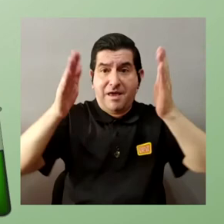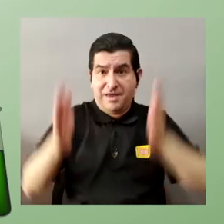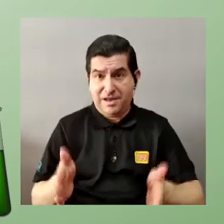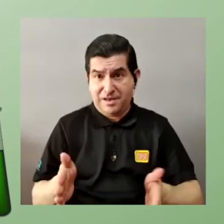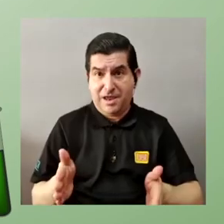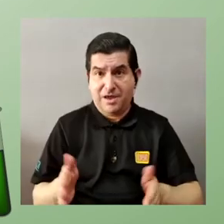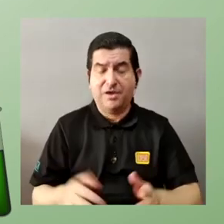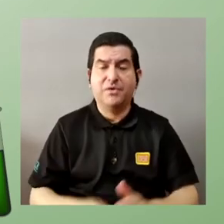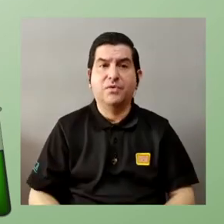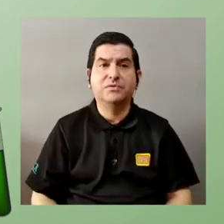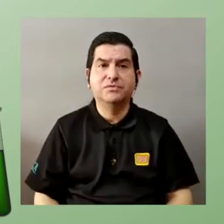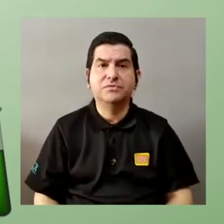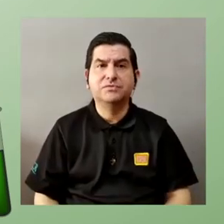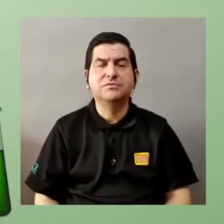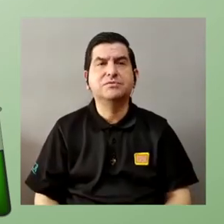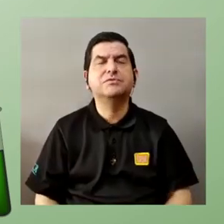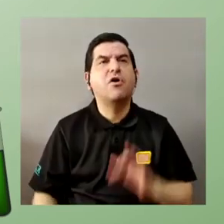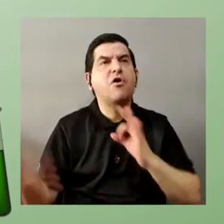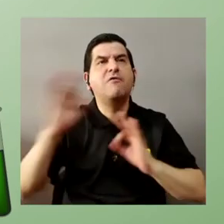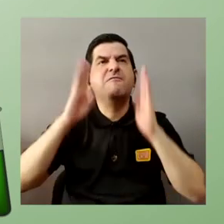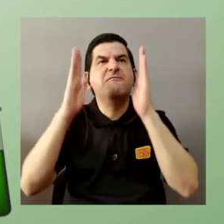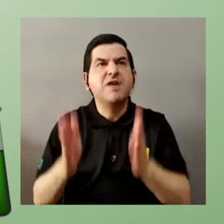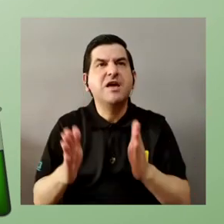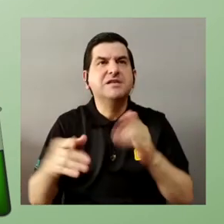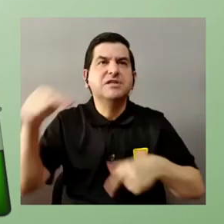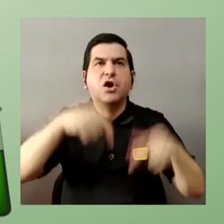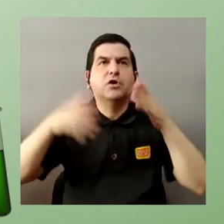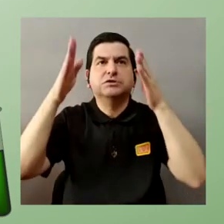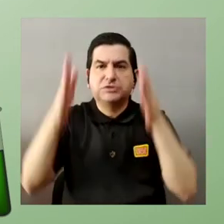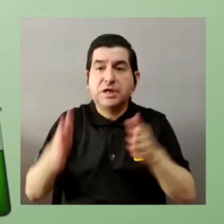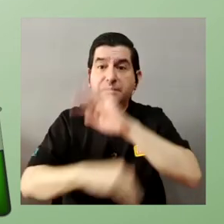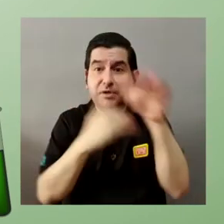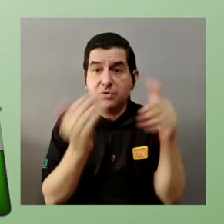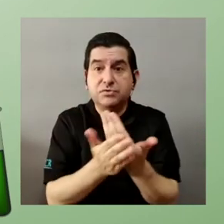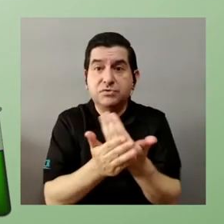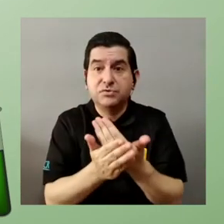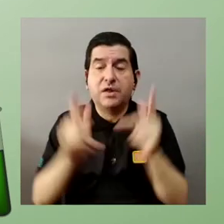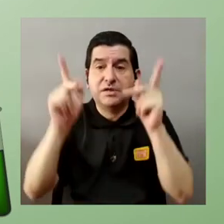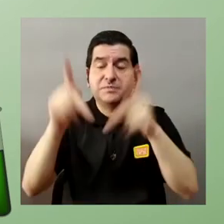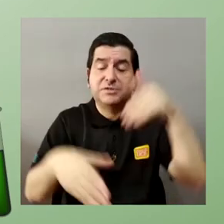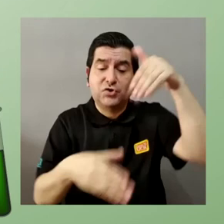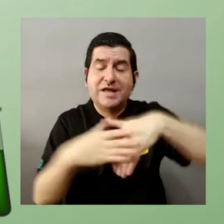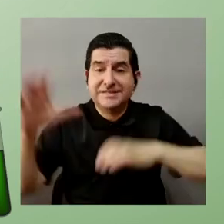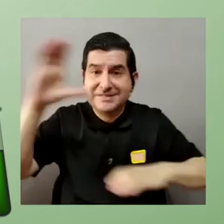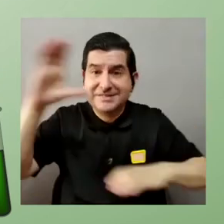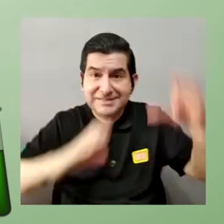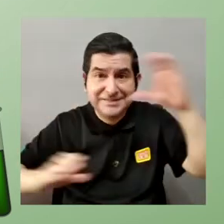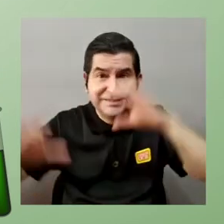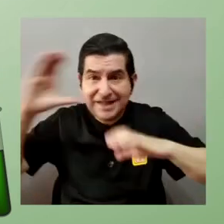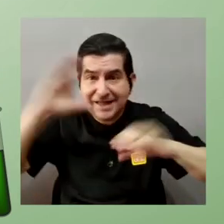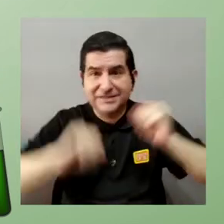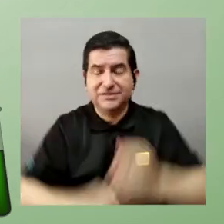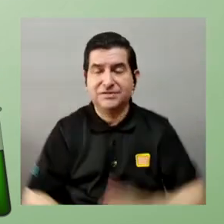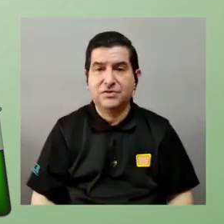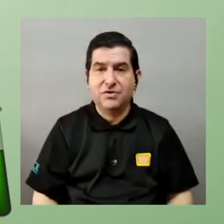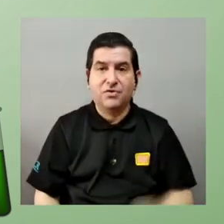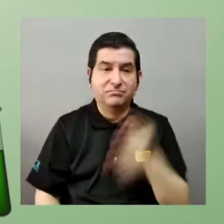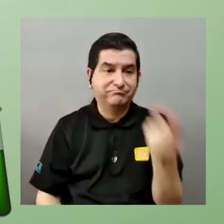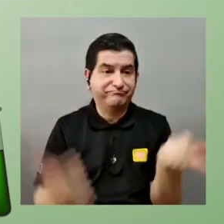ingenieros y para ingenieros físicos químicos y todos los que estamos dentro de ciencias